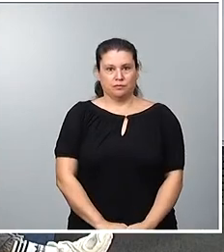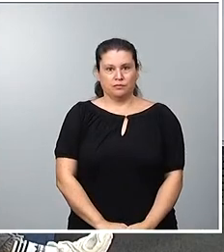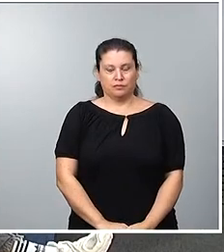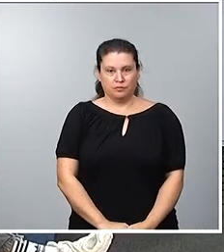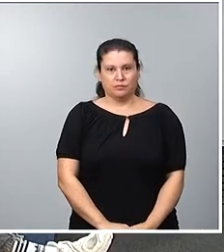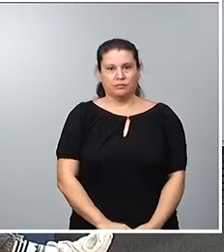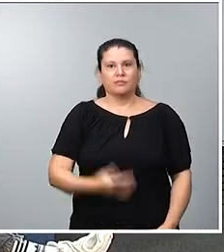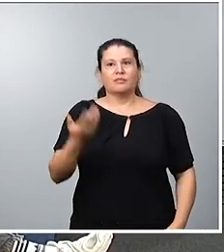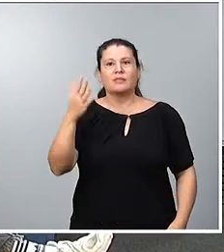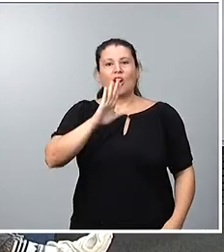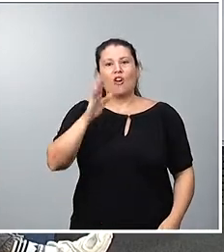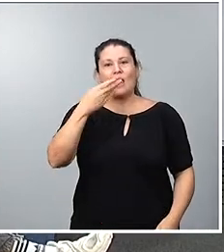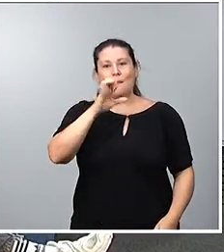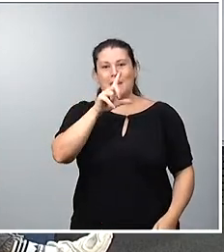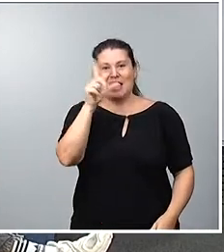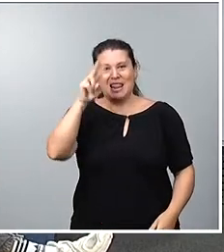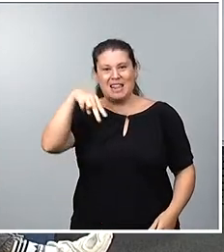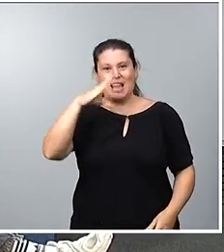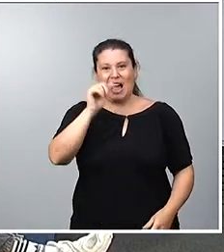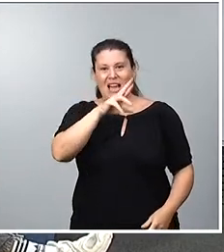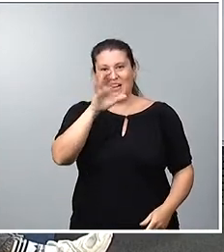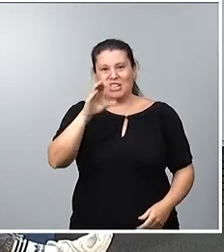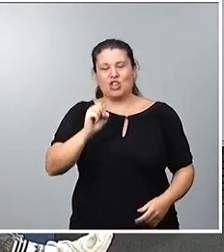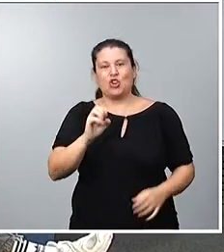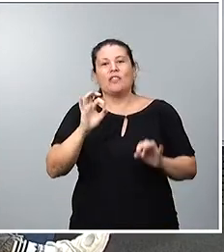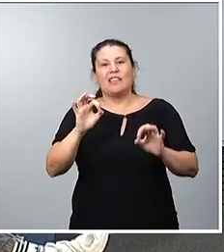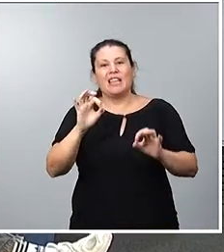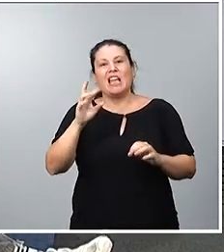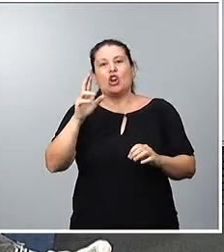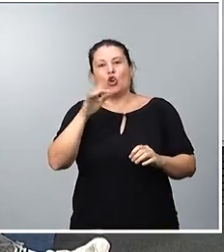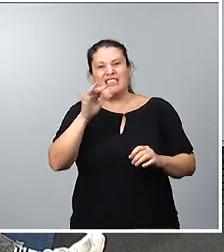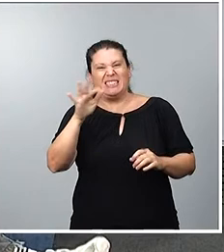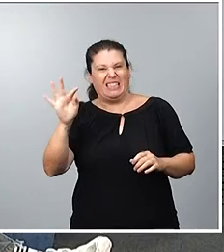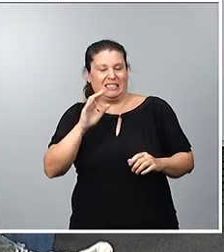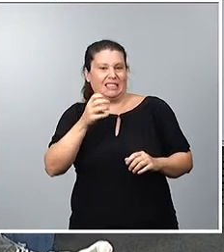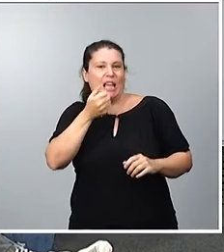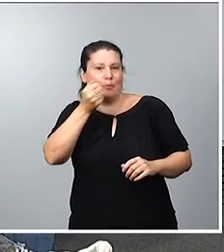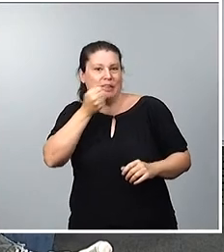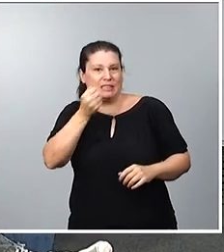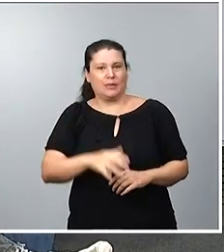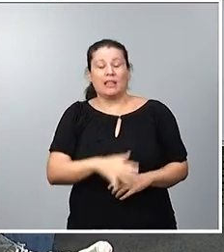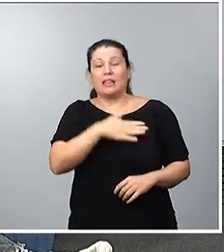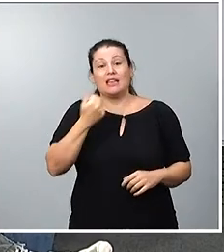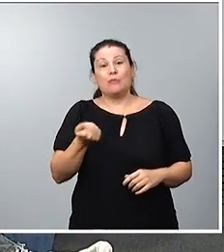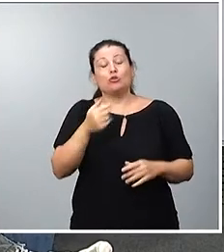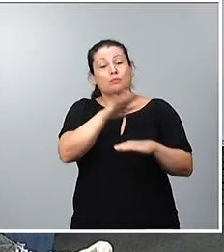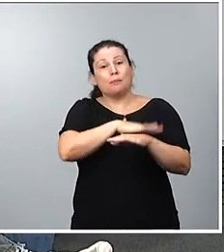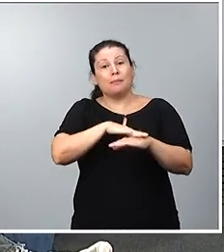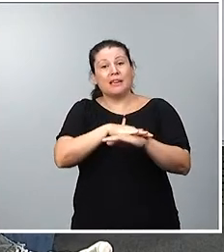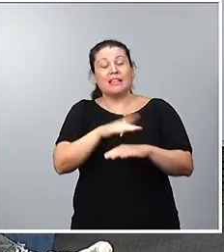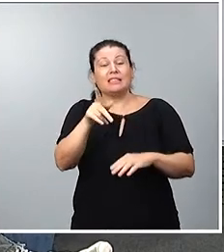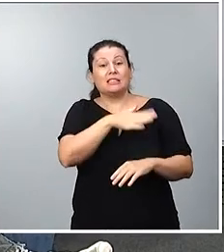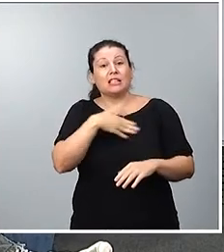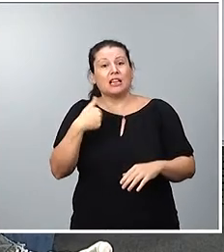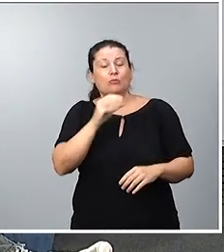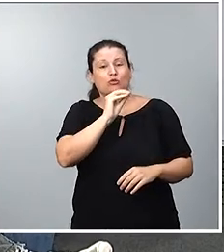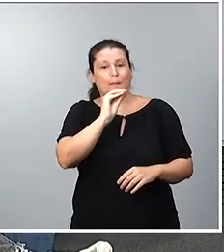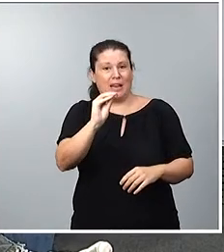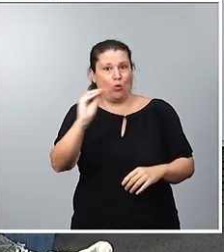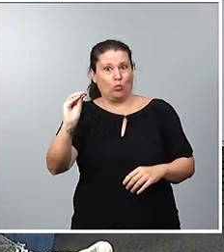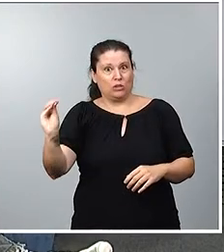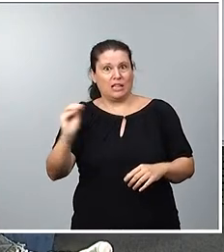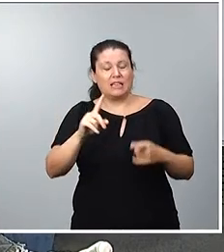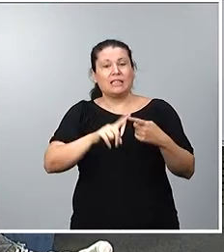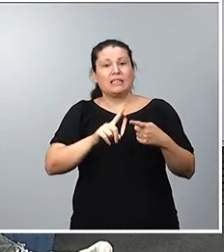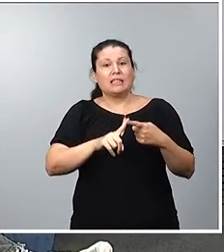Hola, Belén Carreño, de la Agencia de Noticias Reuters. Tengo tres preguntas para el ministro, principio, aunque alguna puede ser compartida. Ministro,